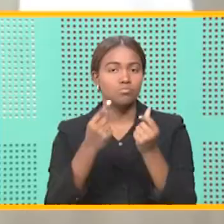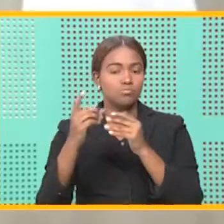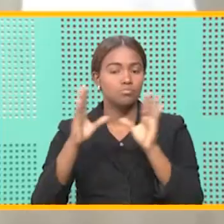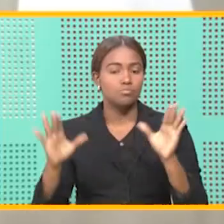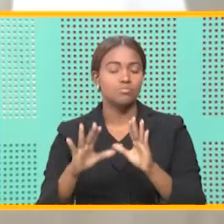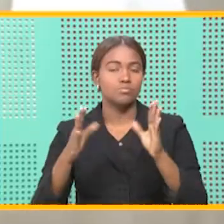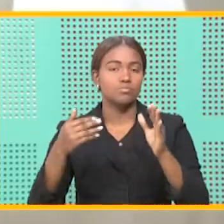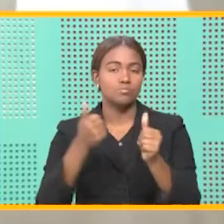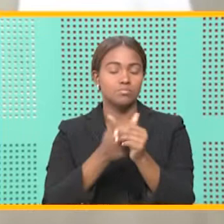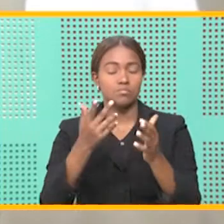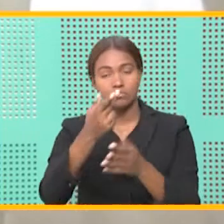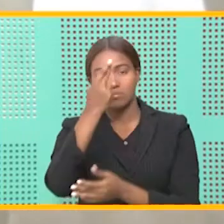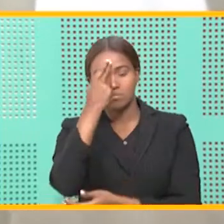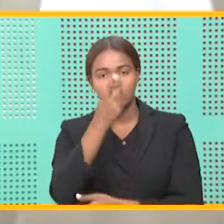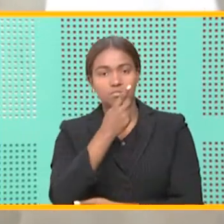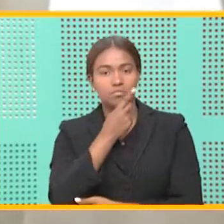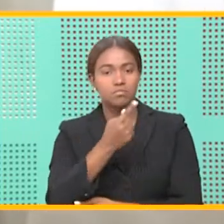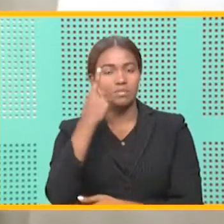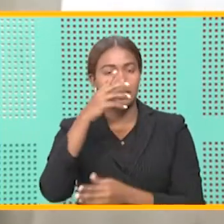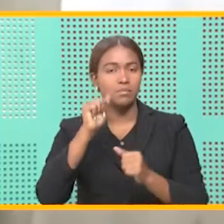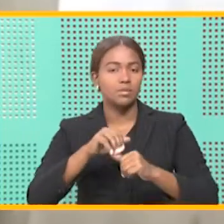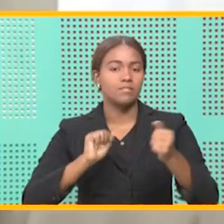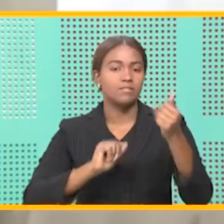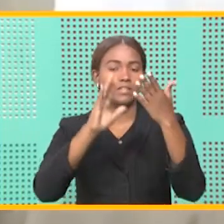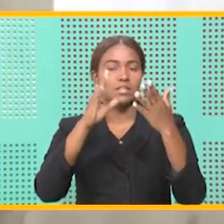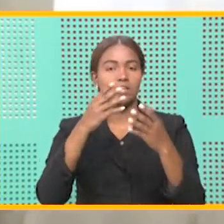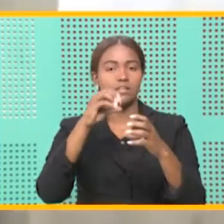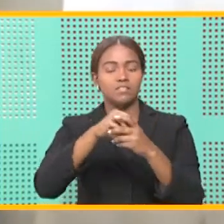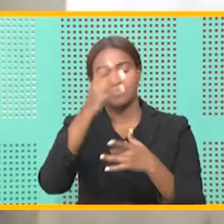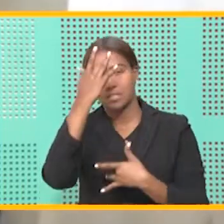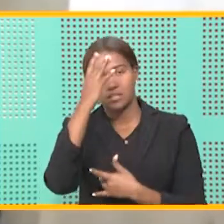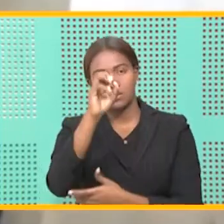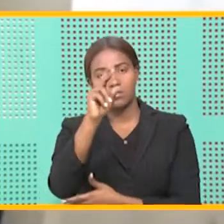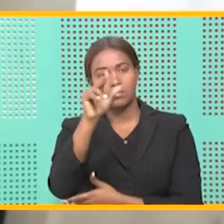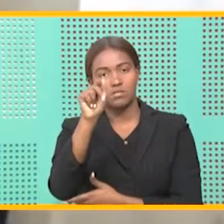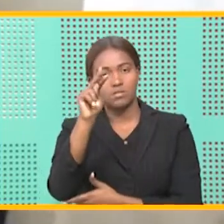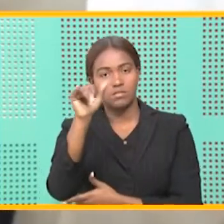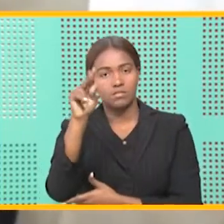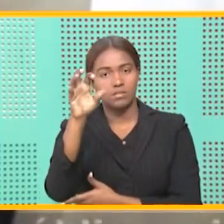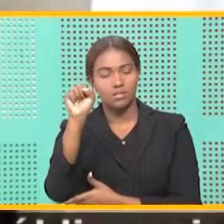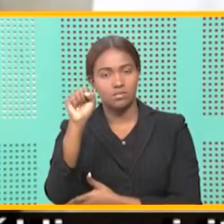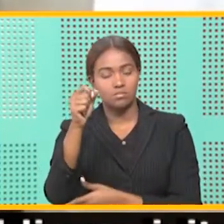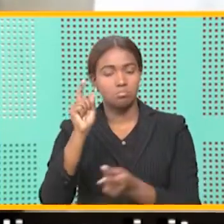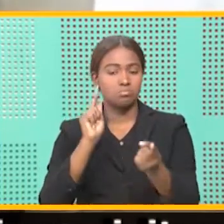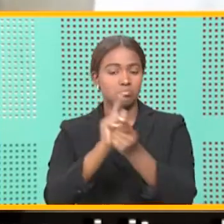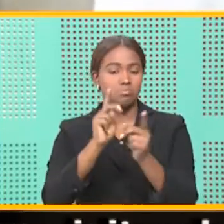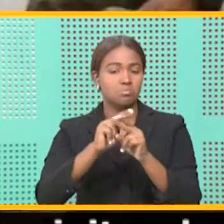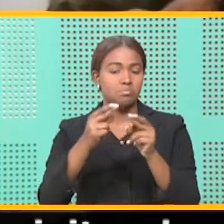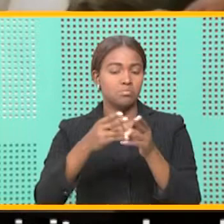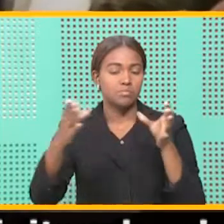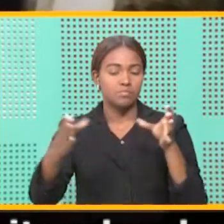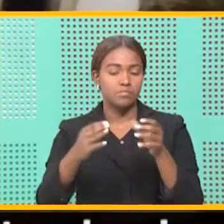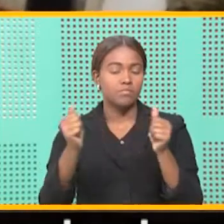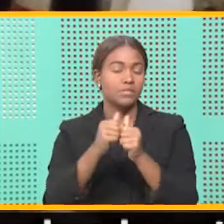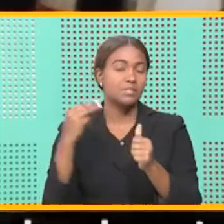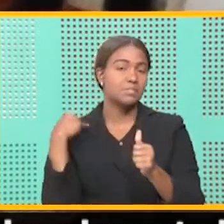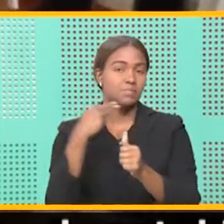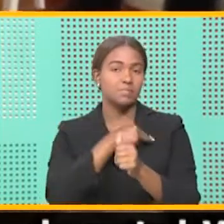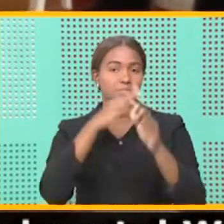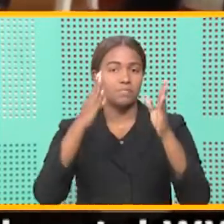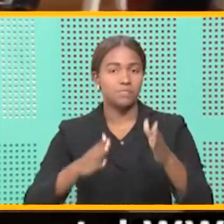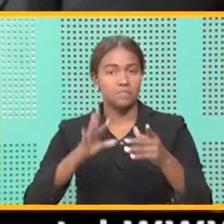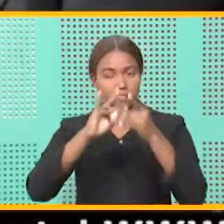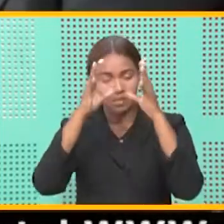que realiza la República Dominicana para enfrentar el coronavirus. En el encuentro participaron los ministros de la Presidencia, Salud